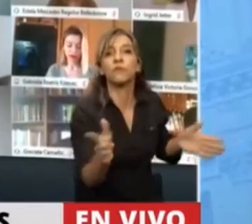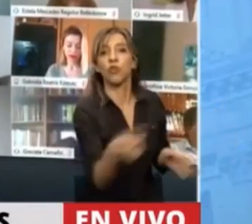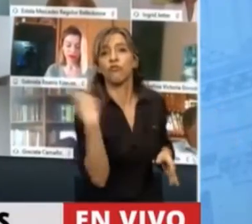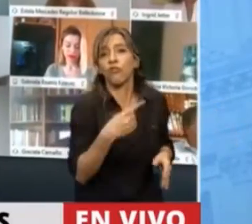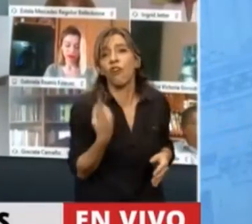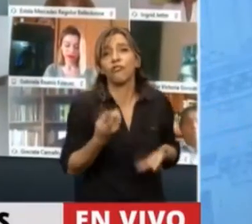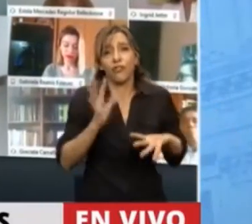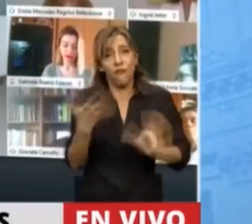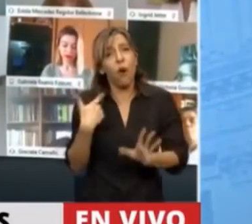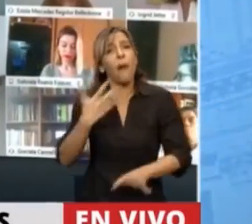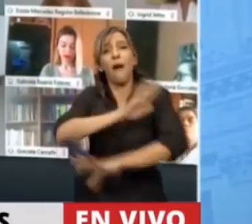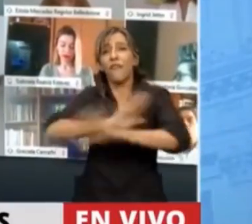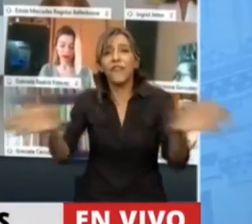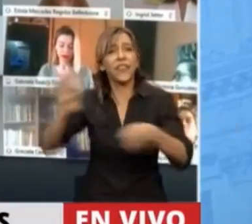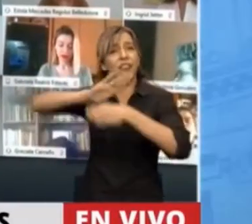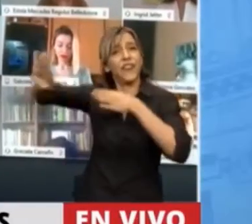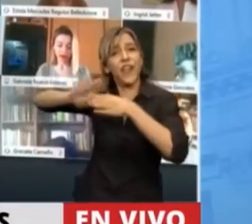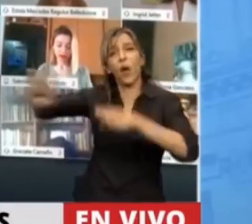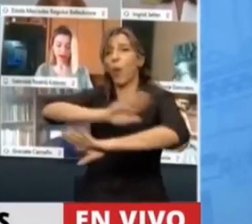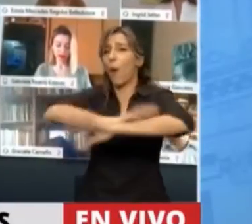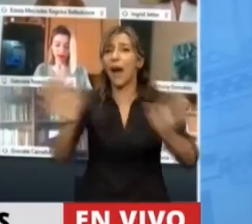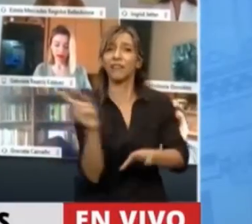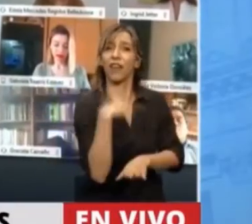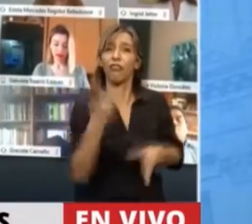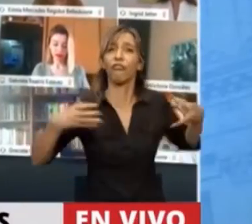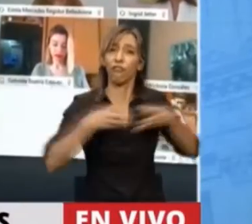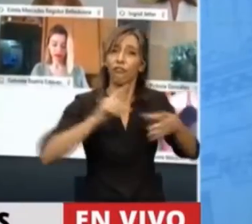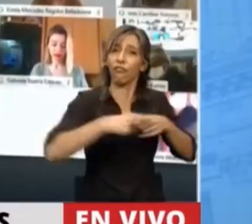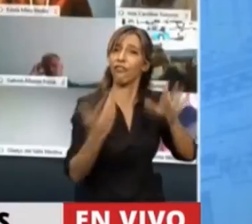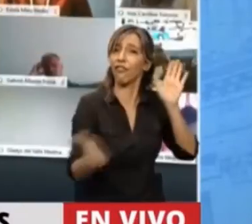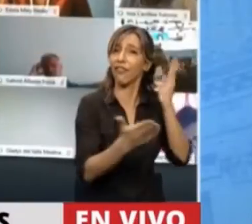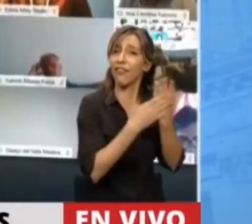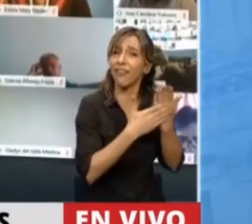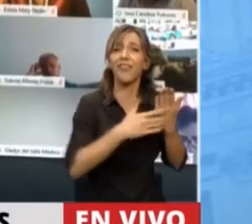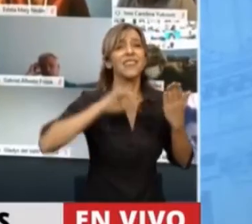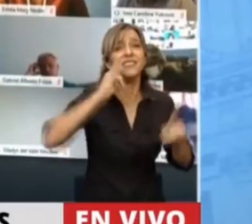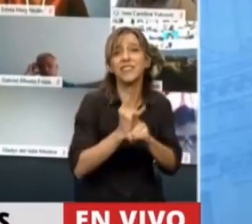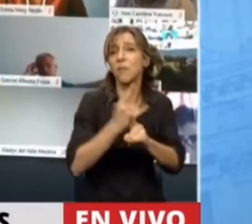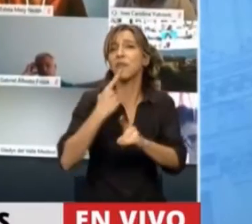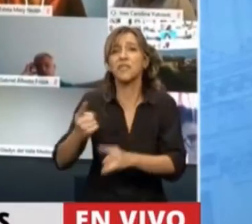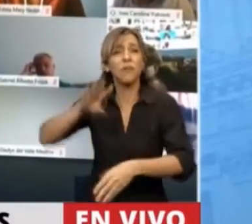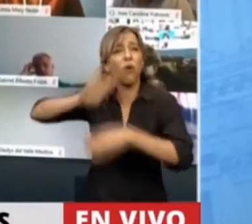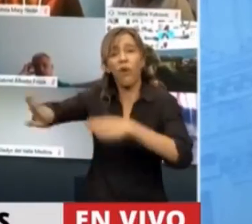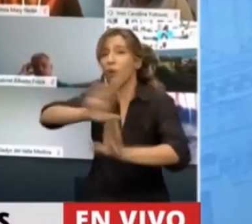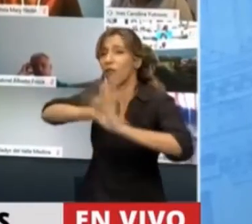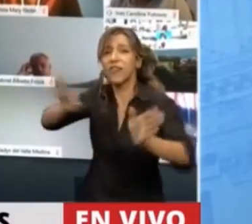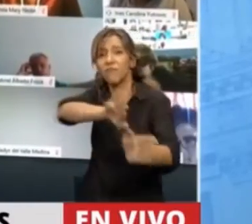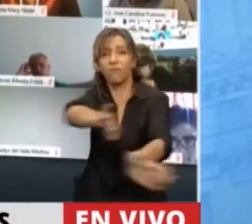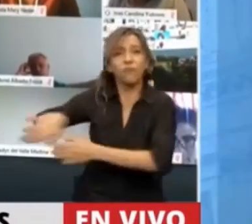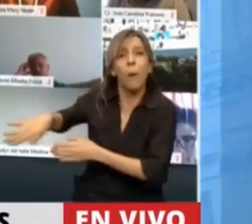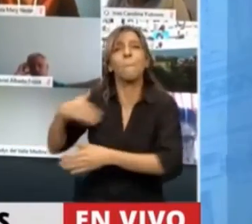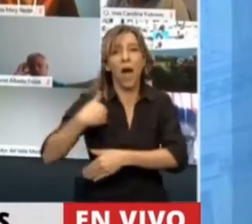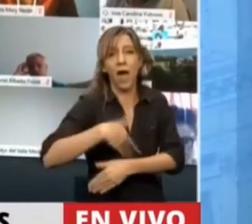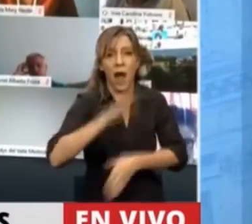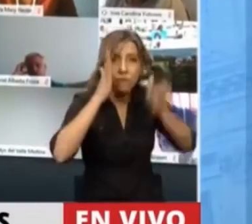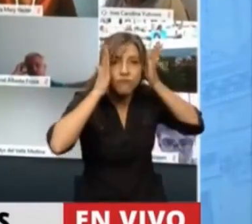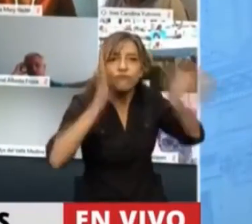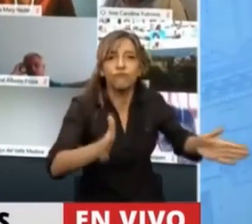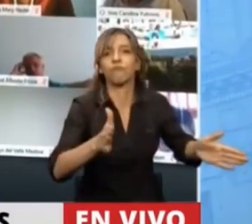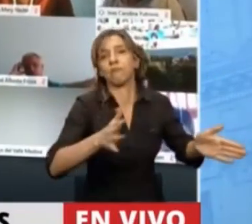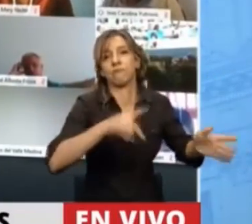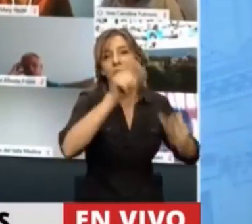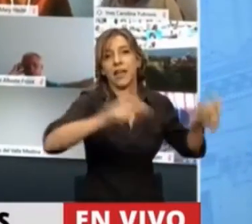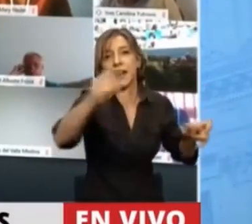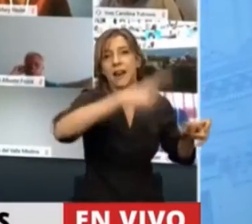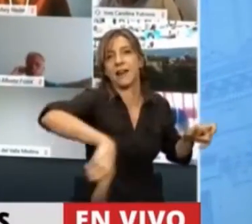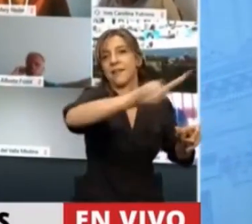de la deuda que venimos planteando desde el Frente de Izquierda en Soledad, ya voy terminando, es el punto de partida para un verdadero plan que